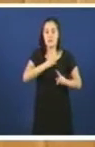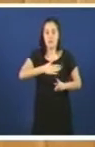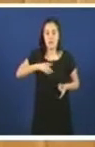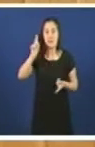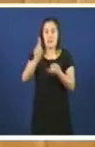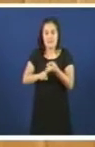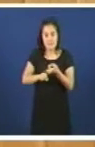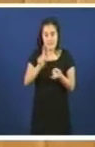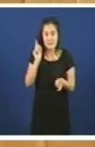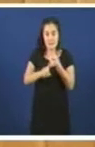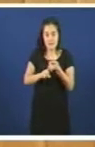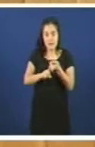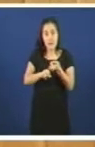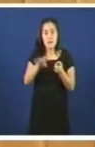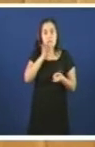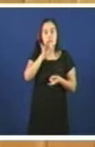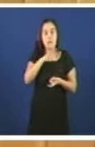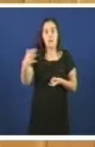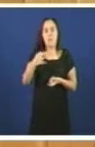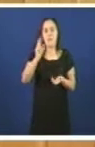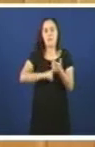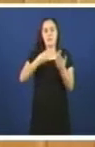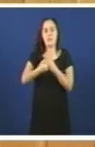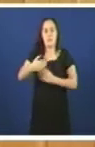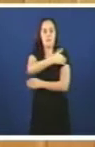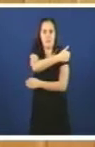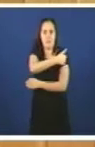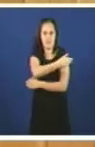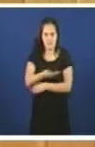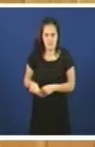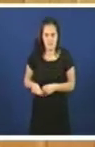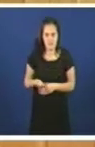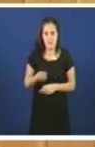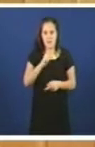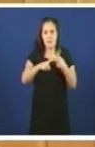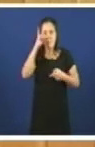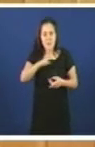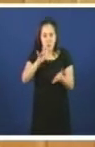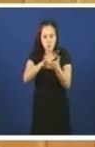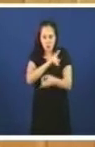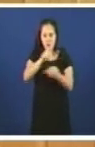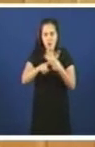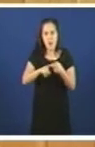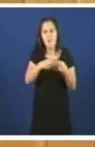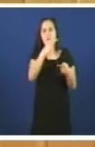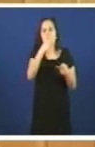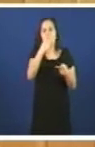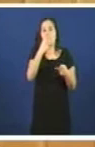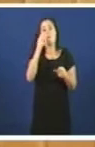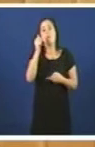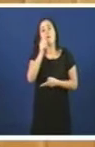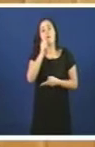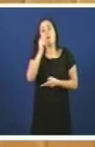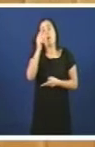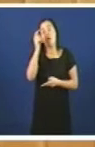no propio país e non foi unha anécdota pasou en Vigo pasou en Ferrol pasou en Santiago de Compostela pasou en máis